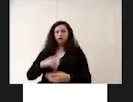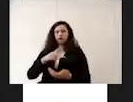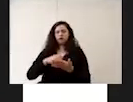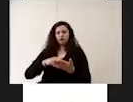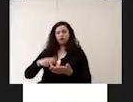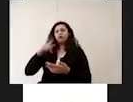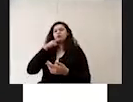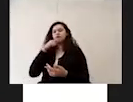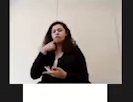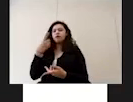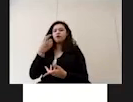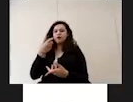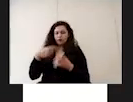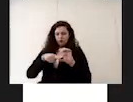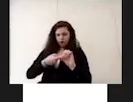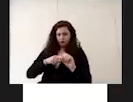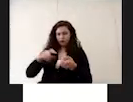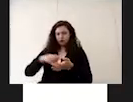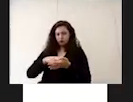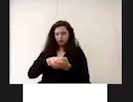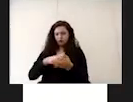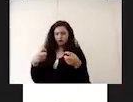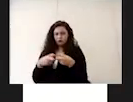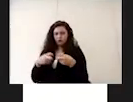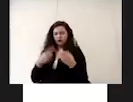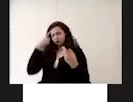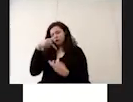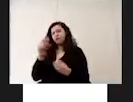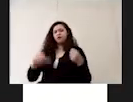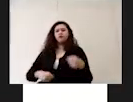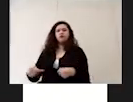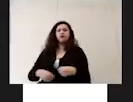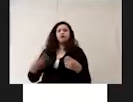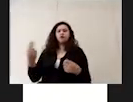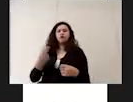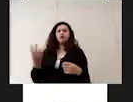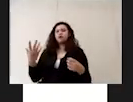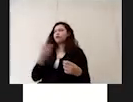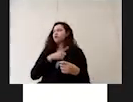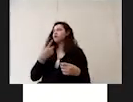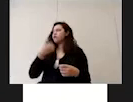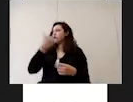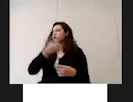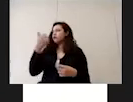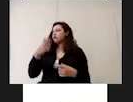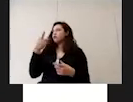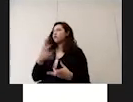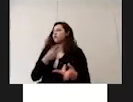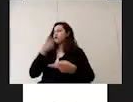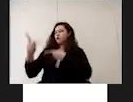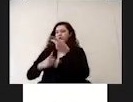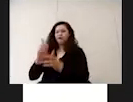sacapuntas goma todo lo que necesiten para desempeñar sus funciones debe ser personal y evitar prestar